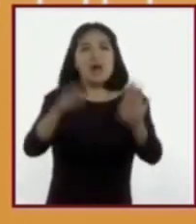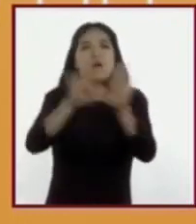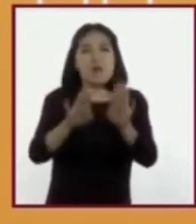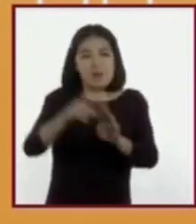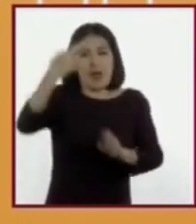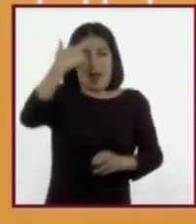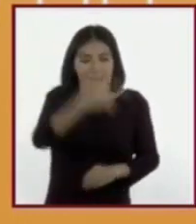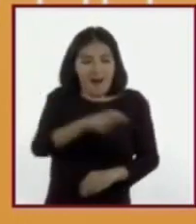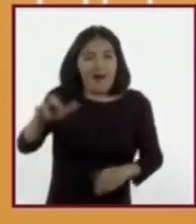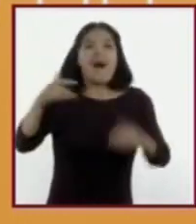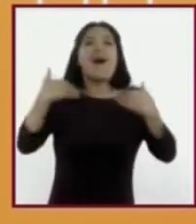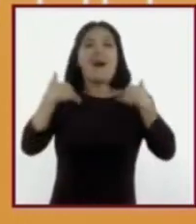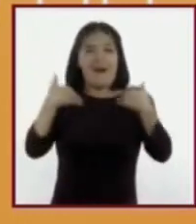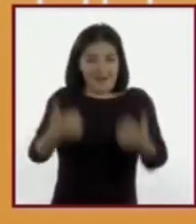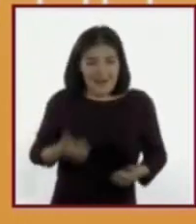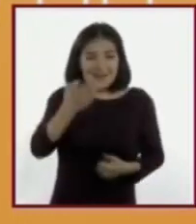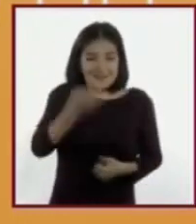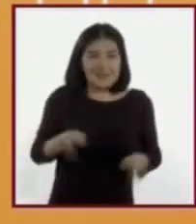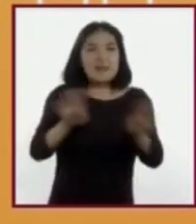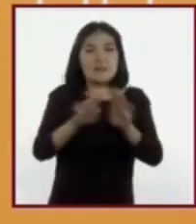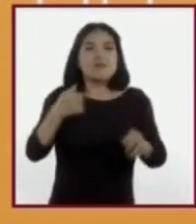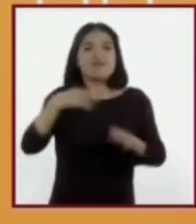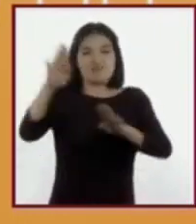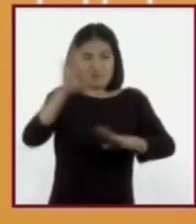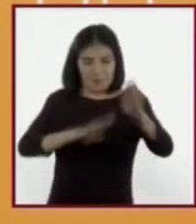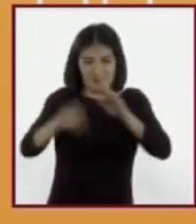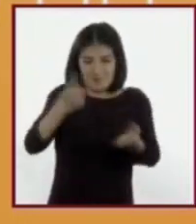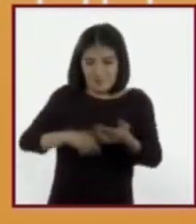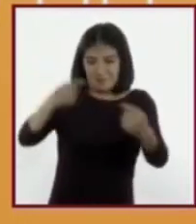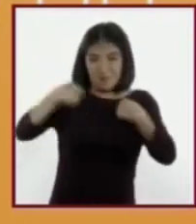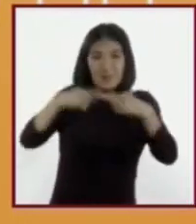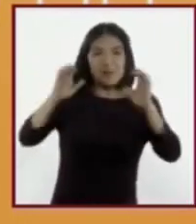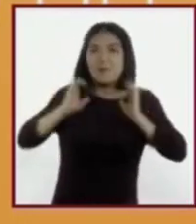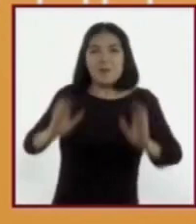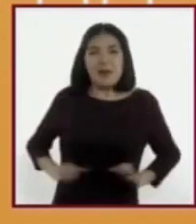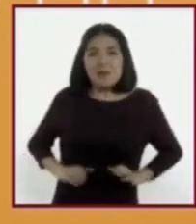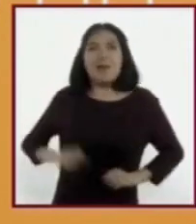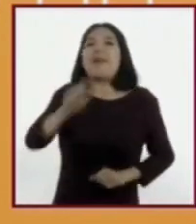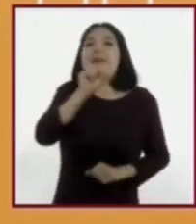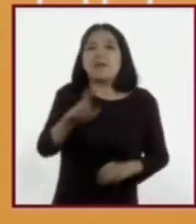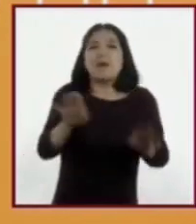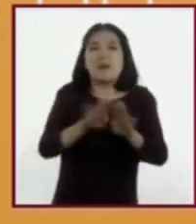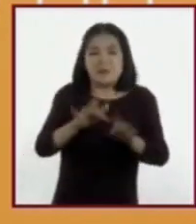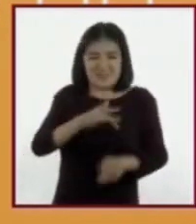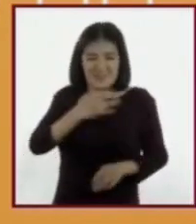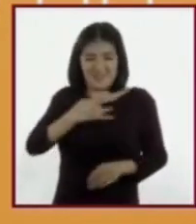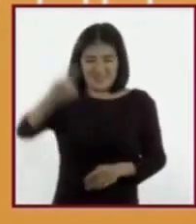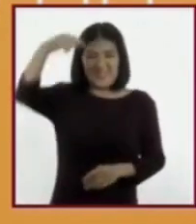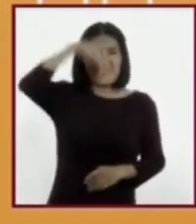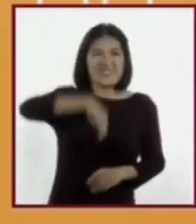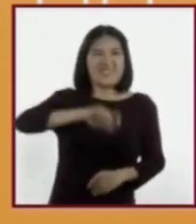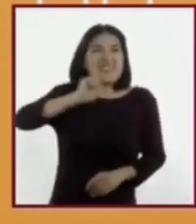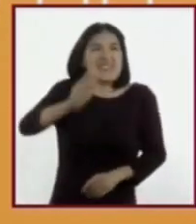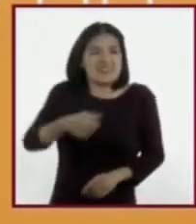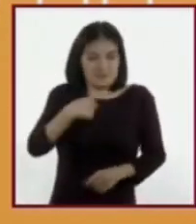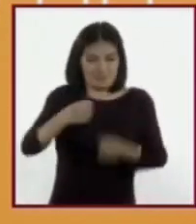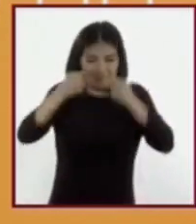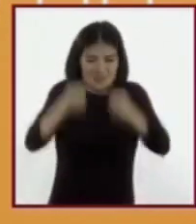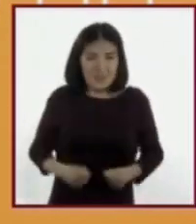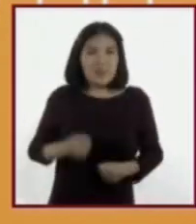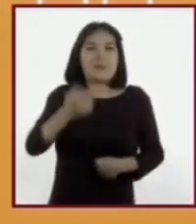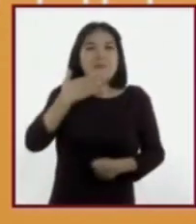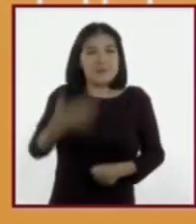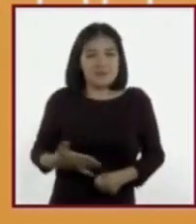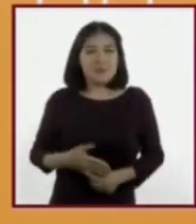aspectos de la sexualidad más allá de lo biológico y que la harán una experiencia plena y segura. Es el